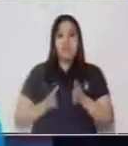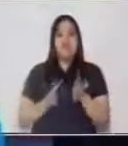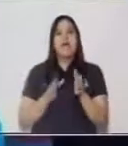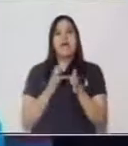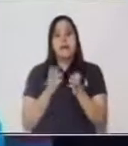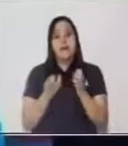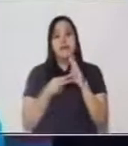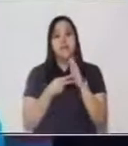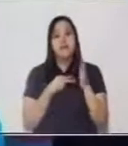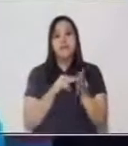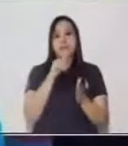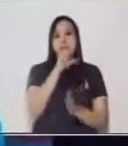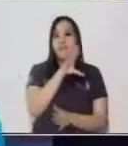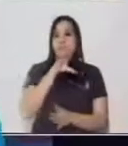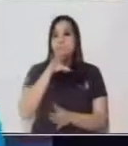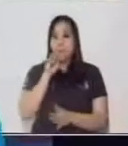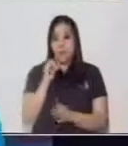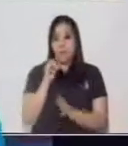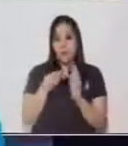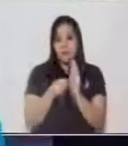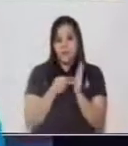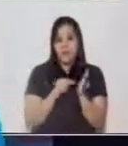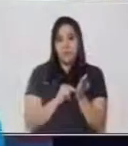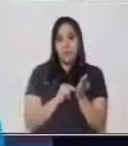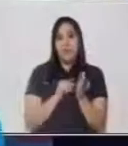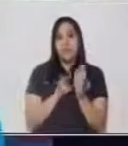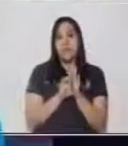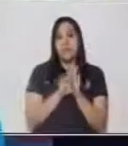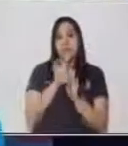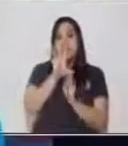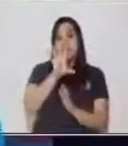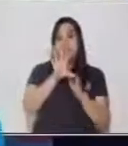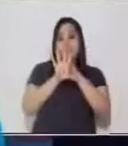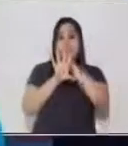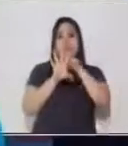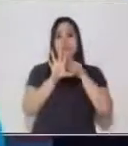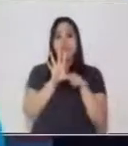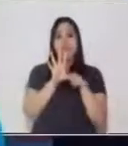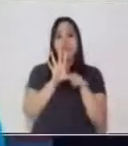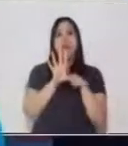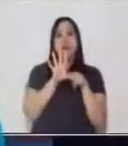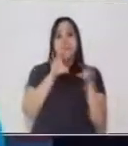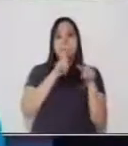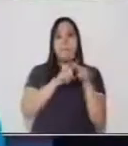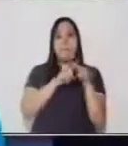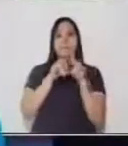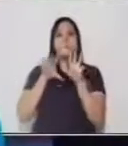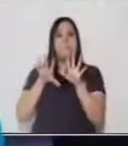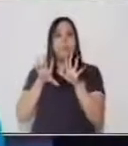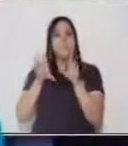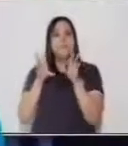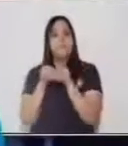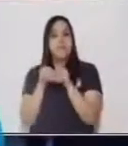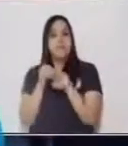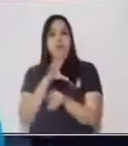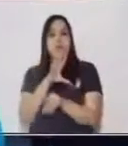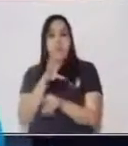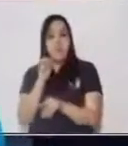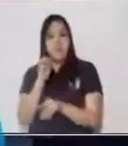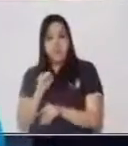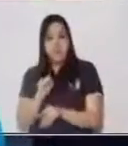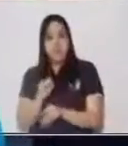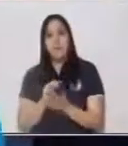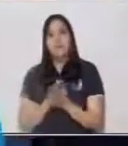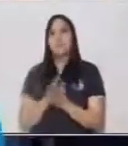sería 50. El 5 tiene un valor de 50 en las decenas. Y ahora,